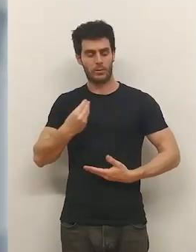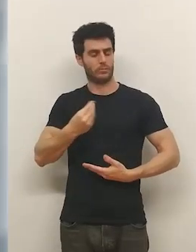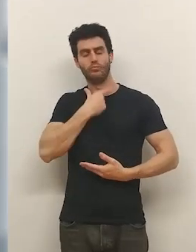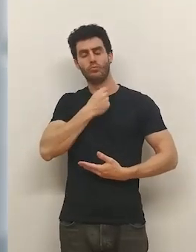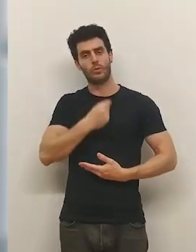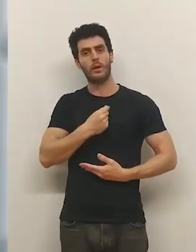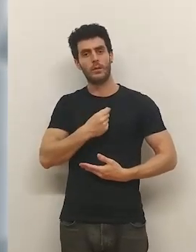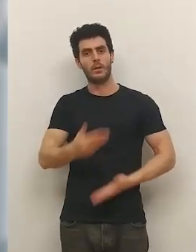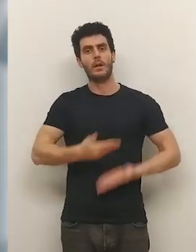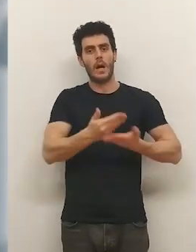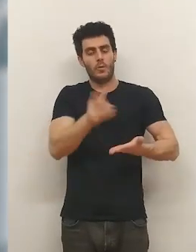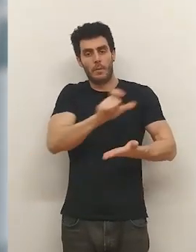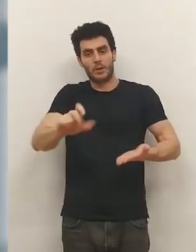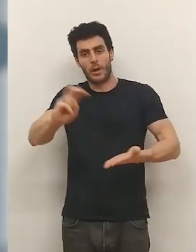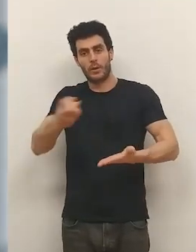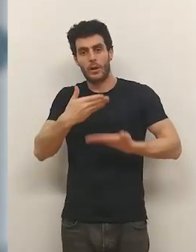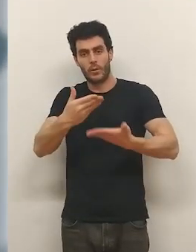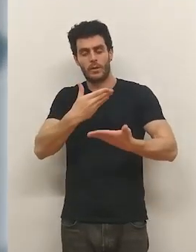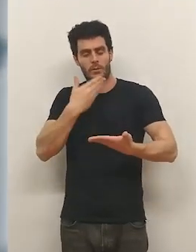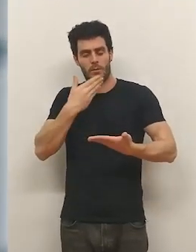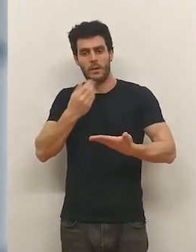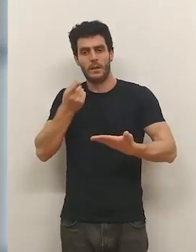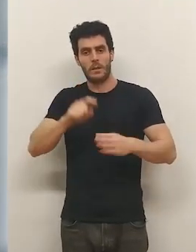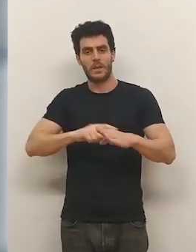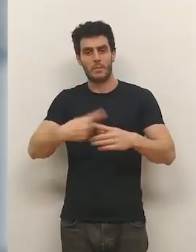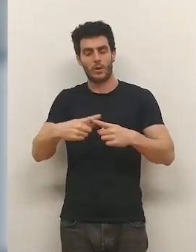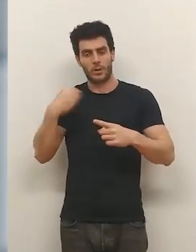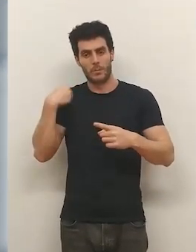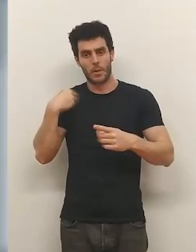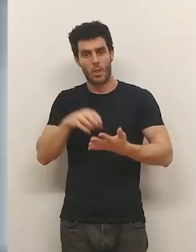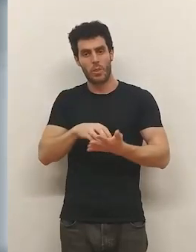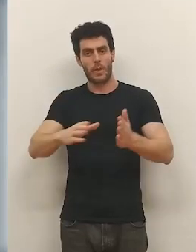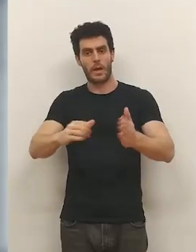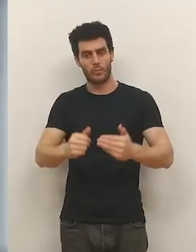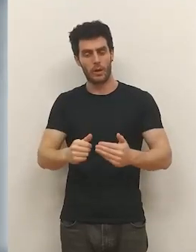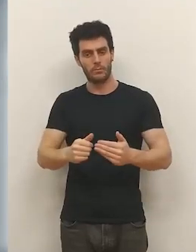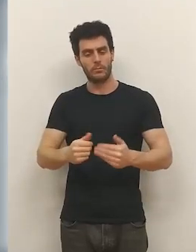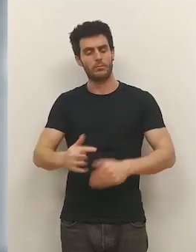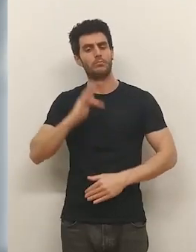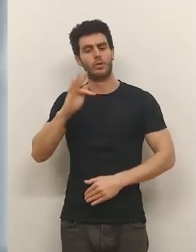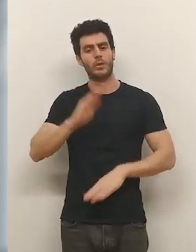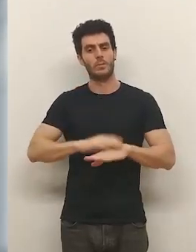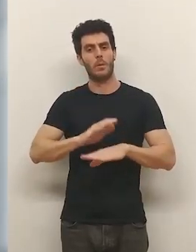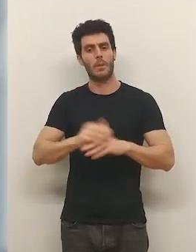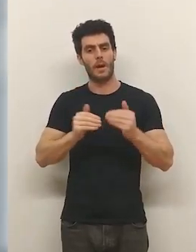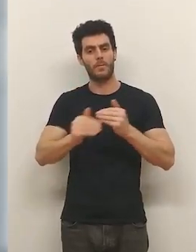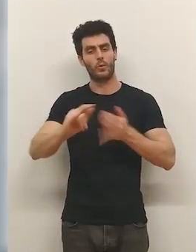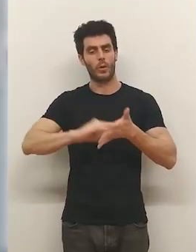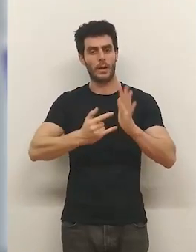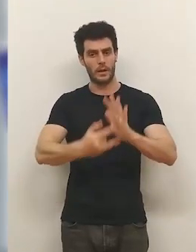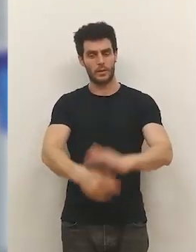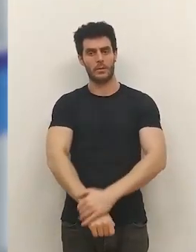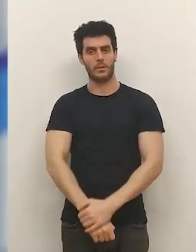llena por dentro, poder echar un cable a la gente... ...y pues bueno, y más con este tipo de cosas. Sin duda una gran recompensa para estos futuros